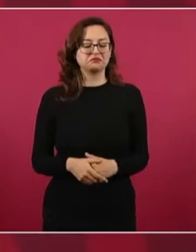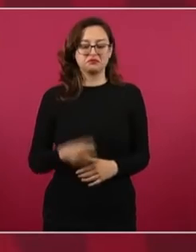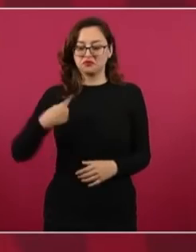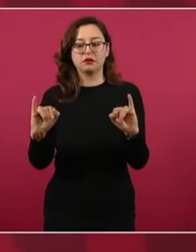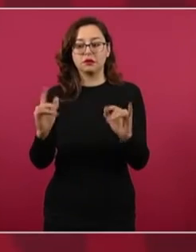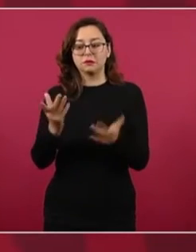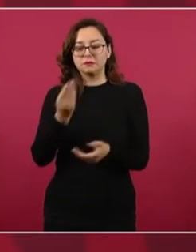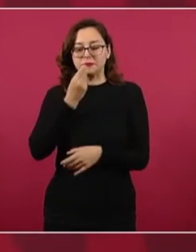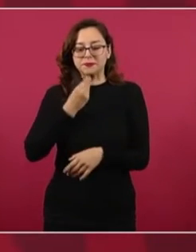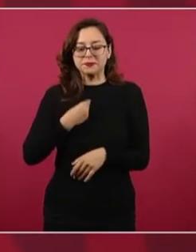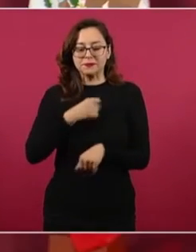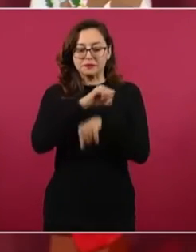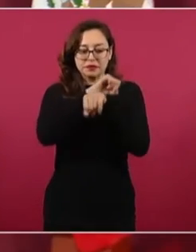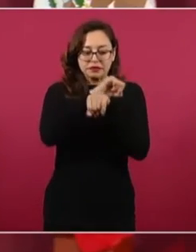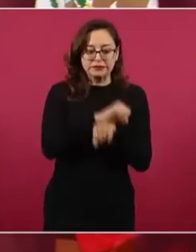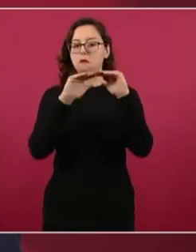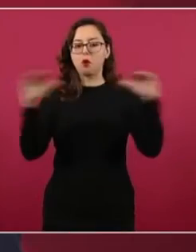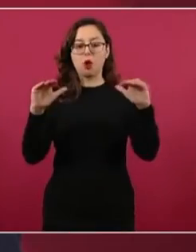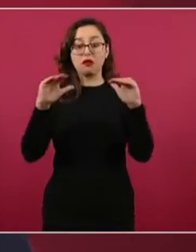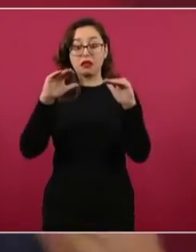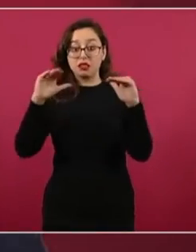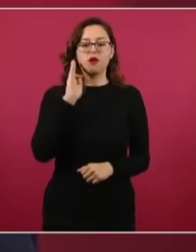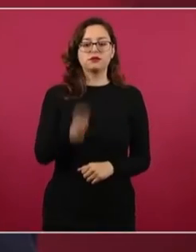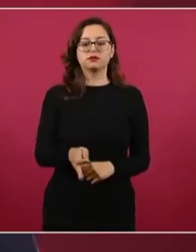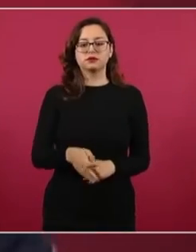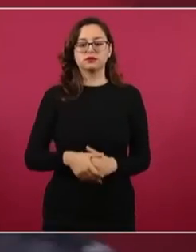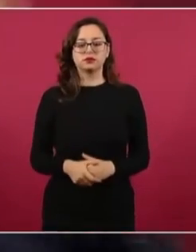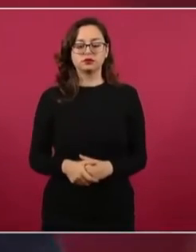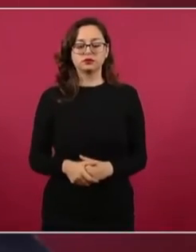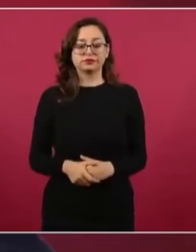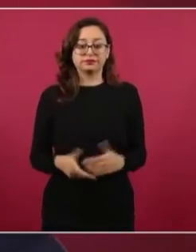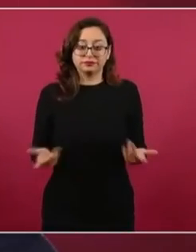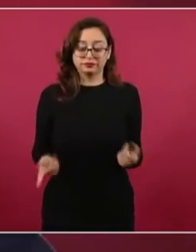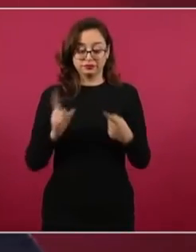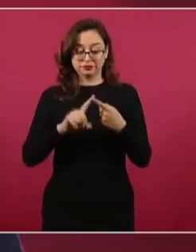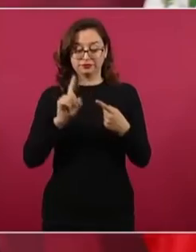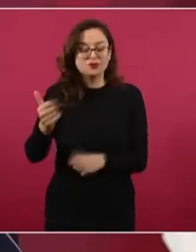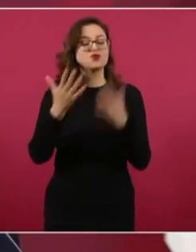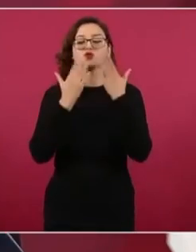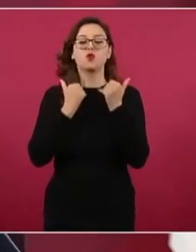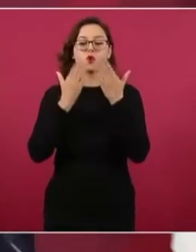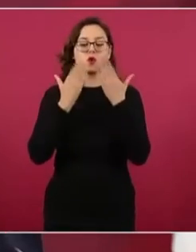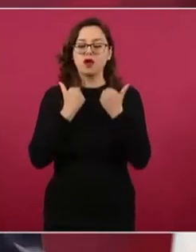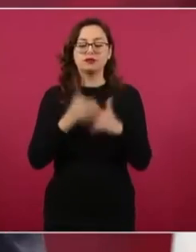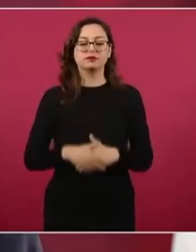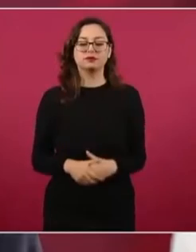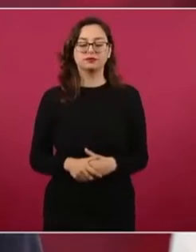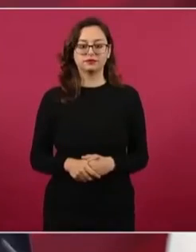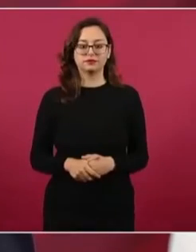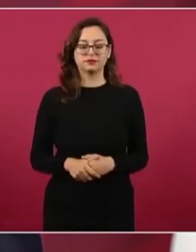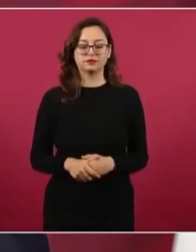independencia a ningún gobierno extranjero. Además, no tienen razón, aun cuando